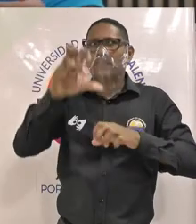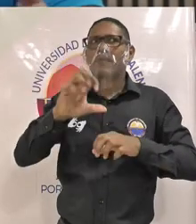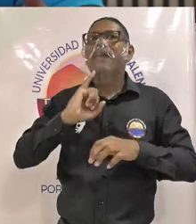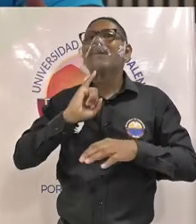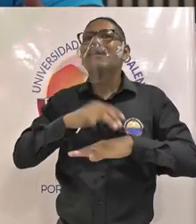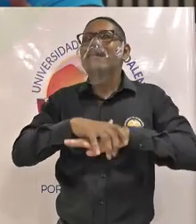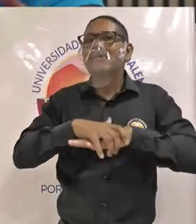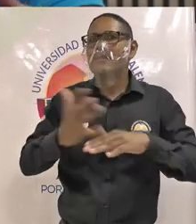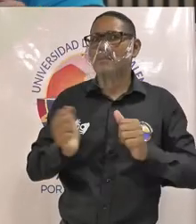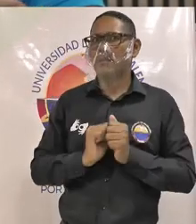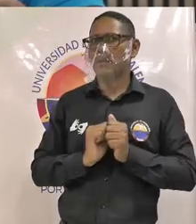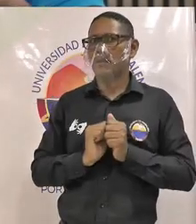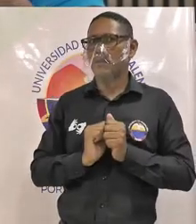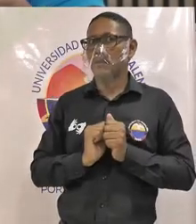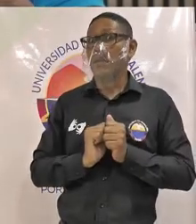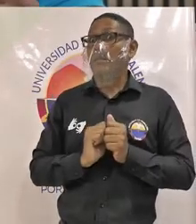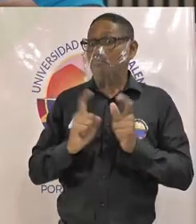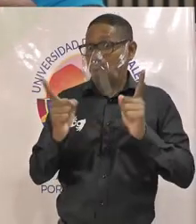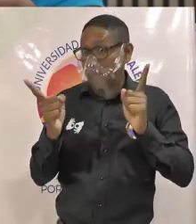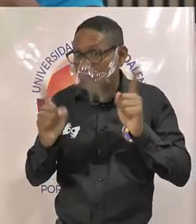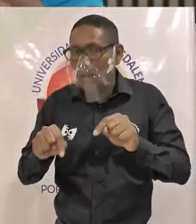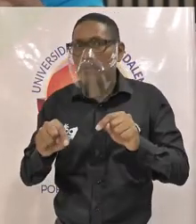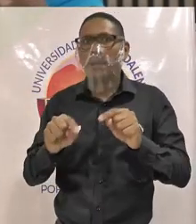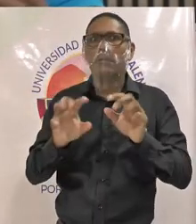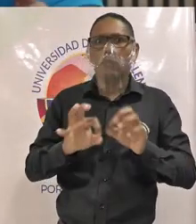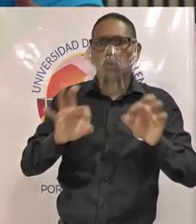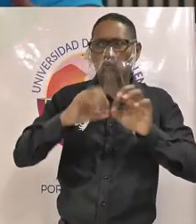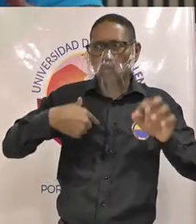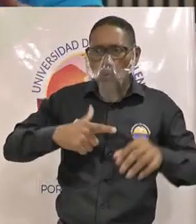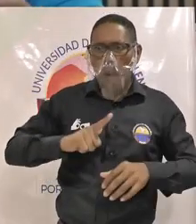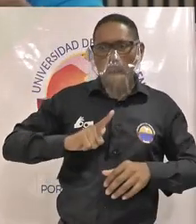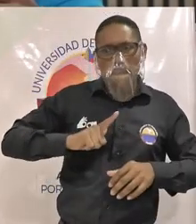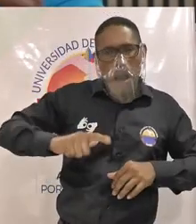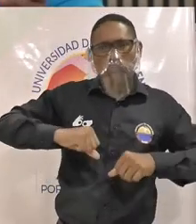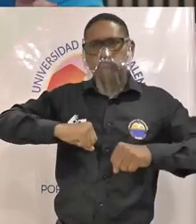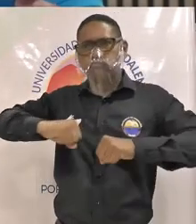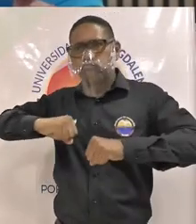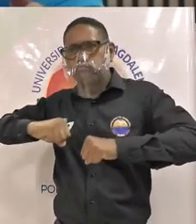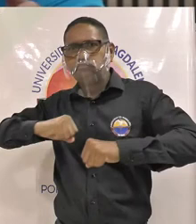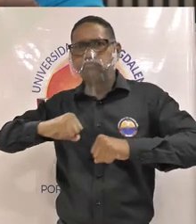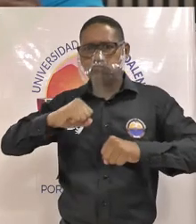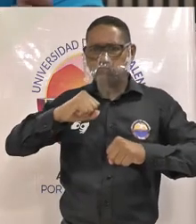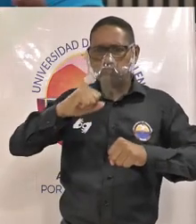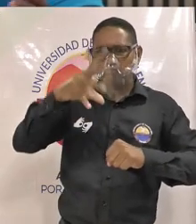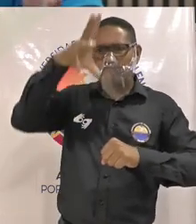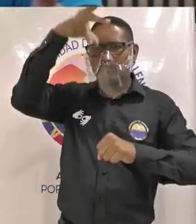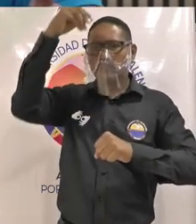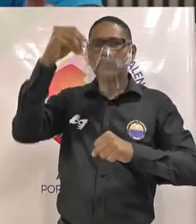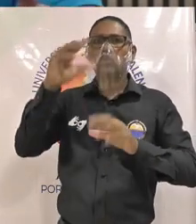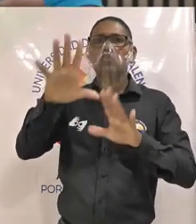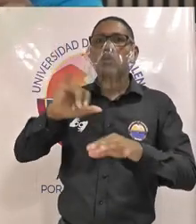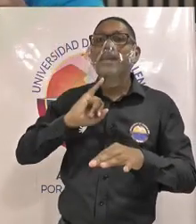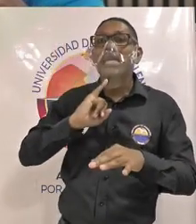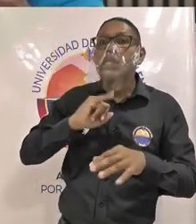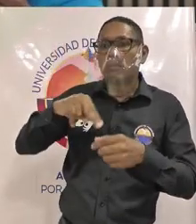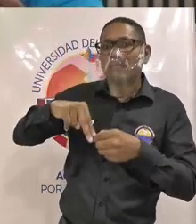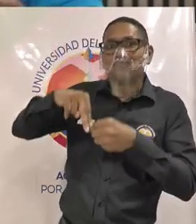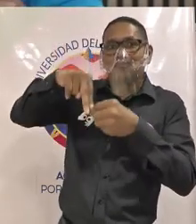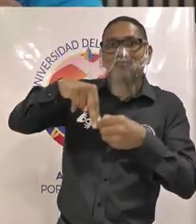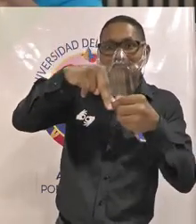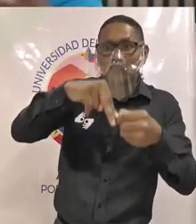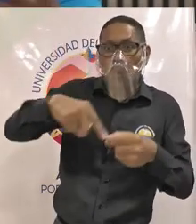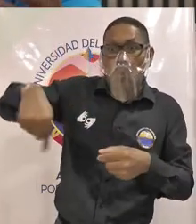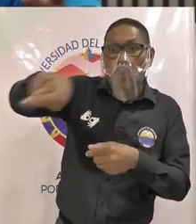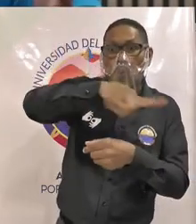segundo idioma sino que podamos ser pioneros en el aprendizaje de las lenguas étnicas y esto pasa